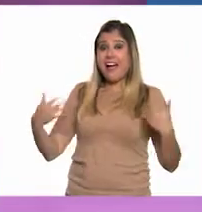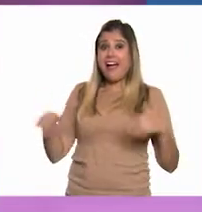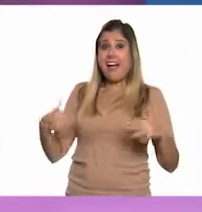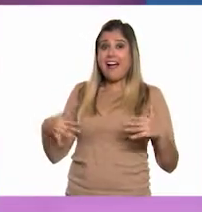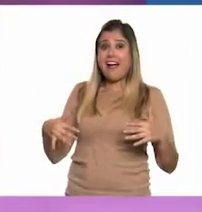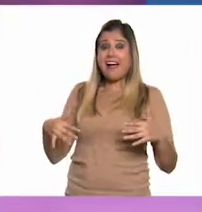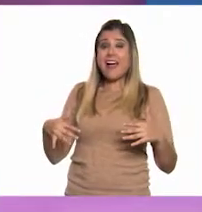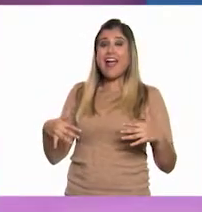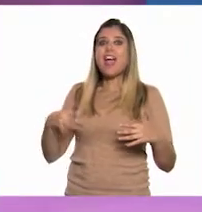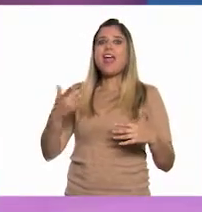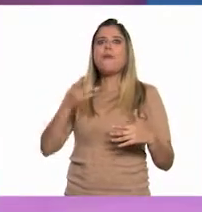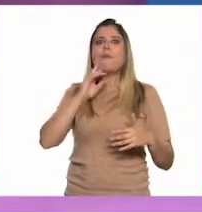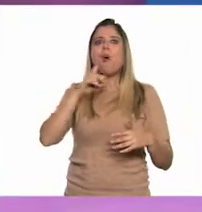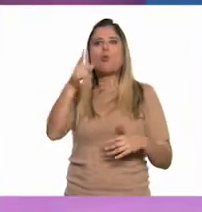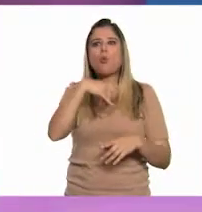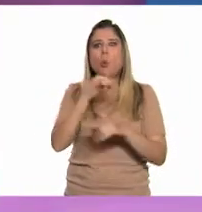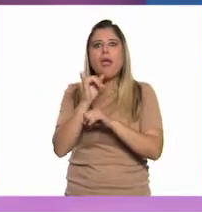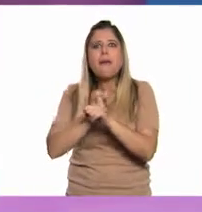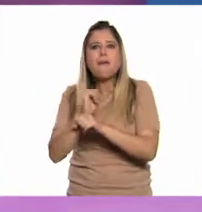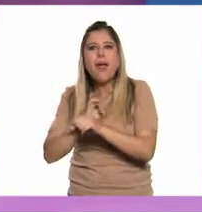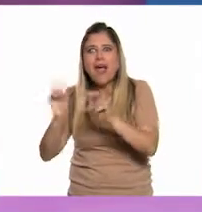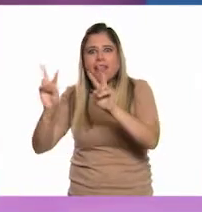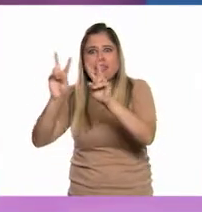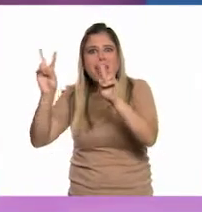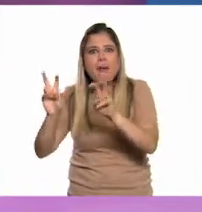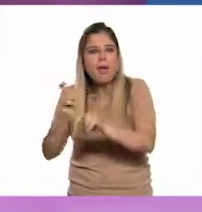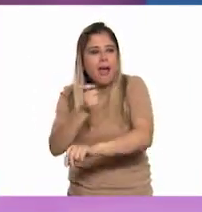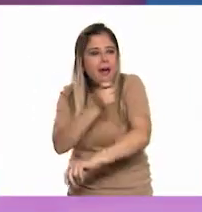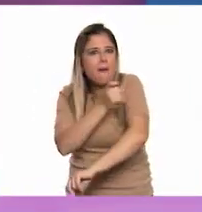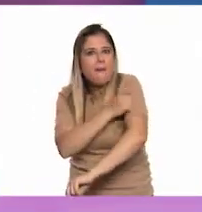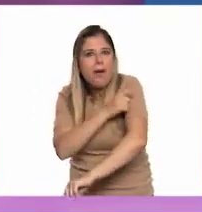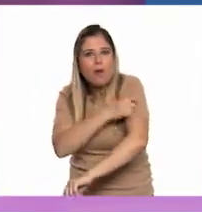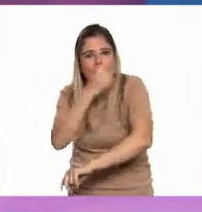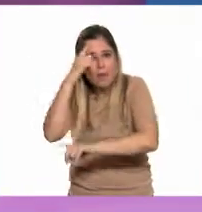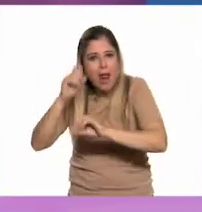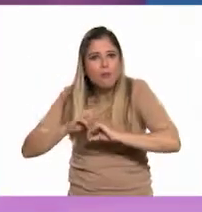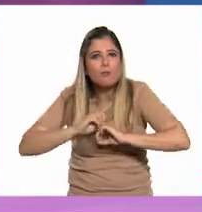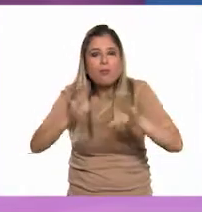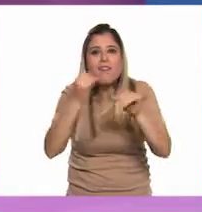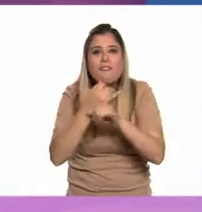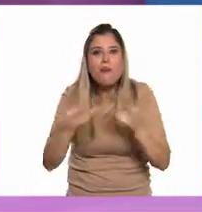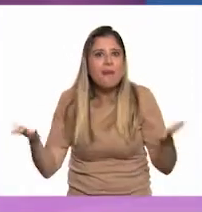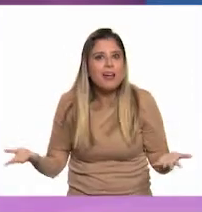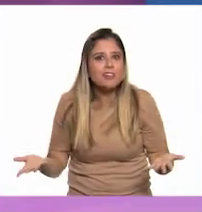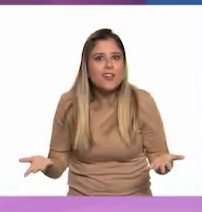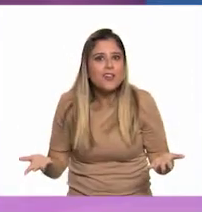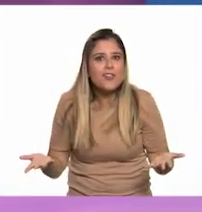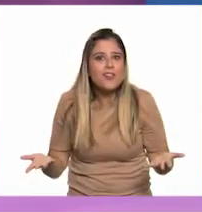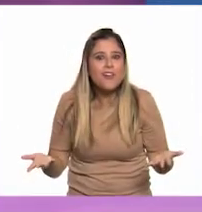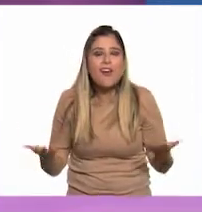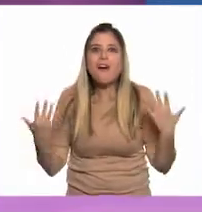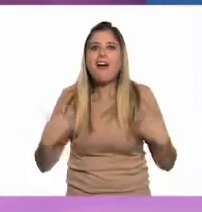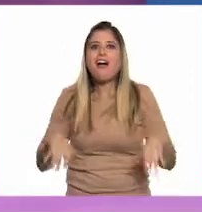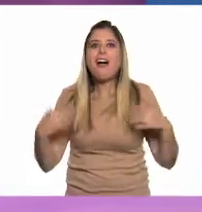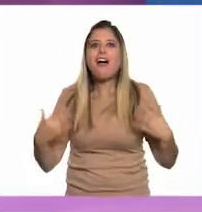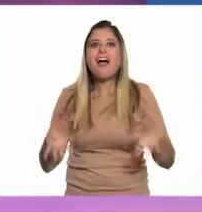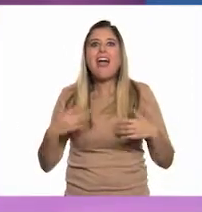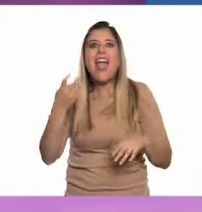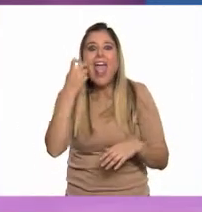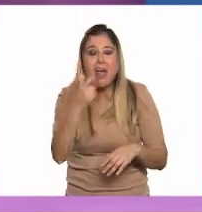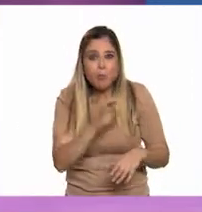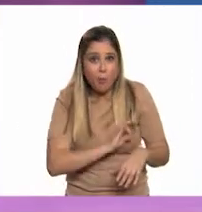¿Y si hacemos un artículo de divulgación sobre las vacunas? ¿Eso